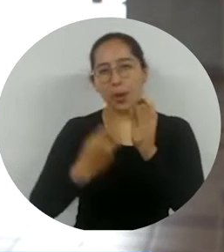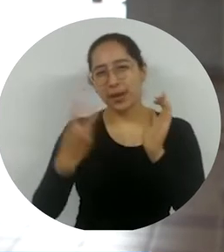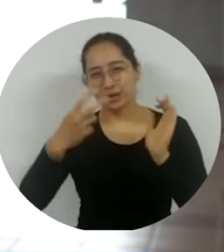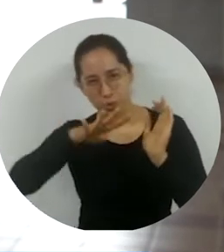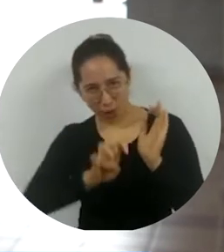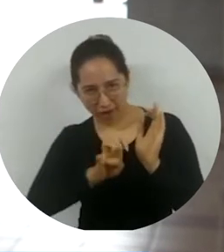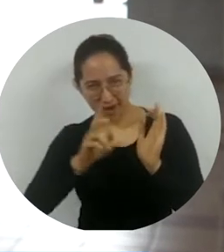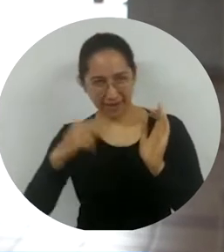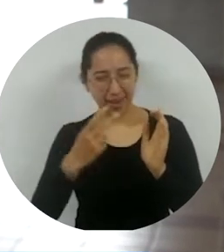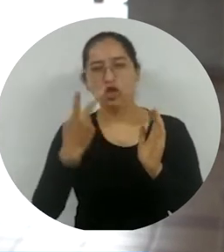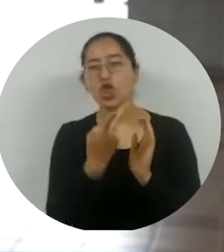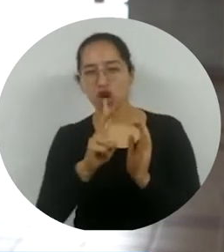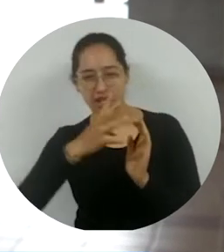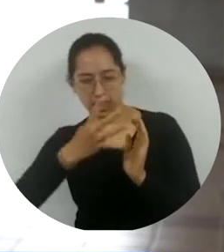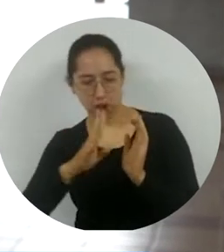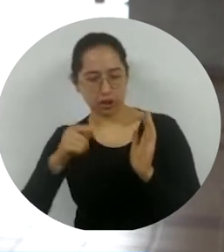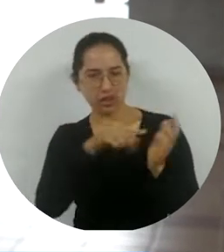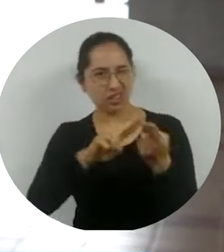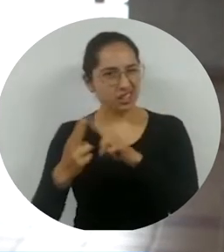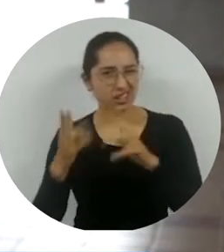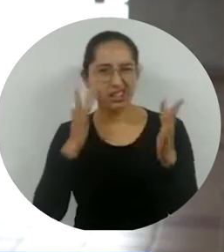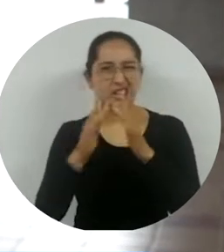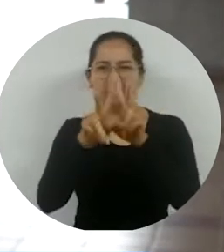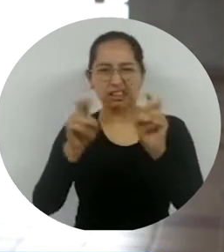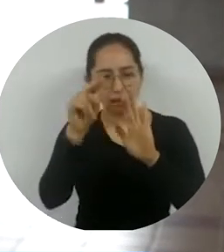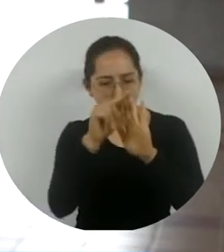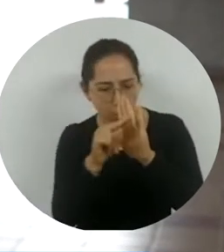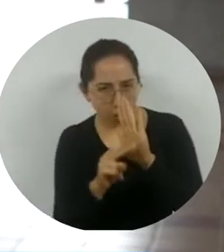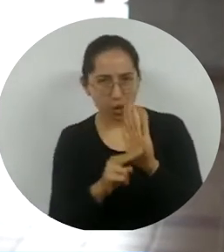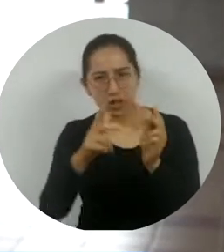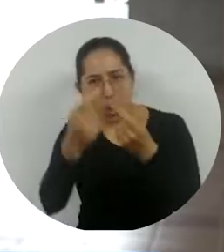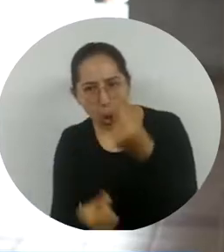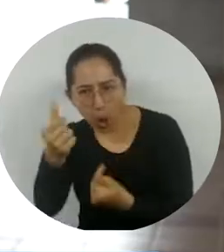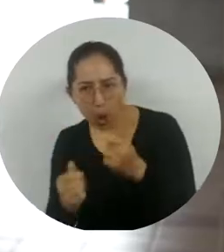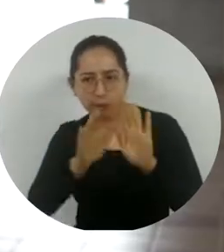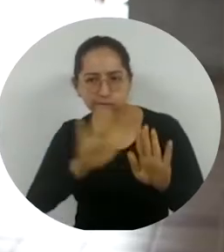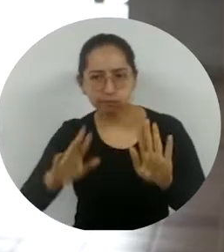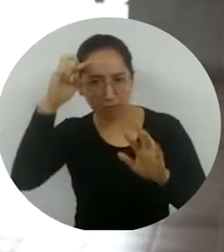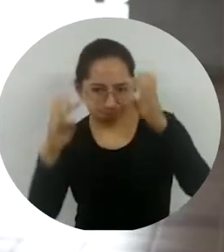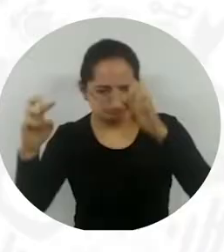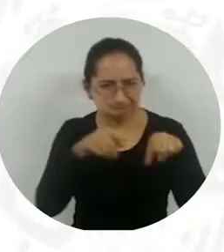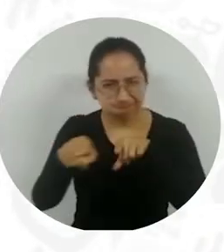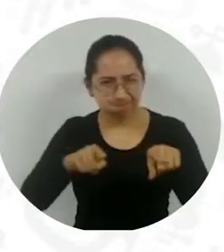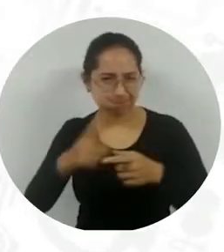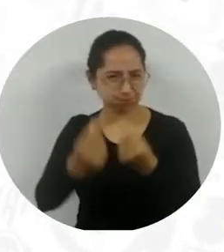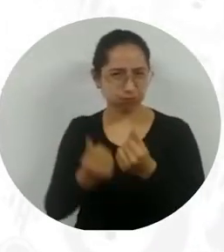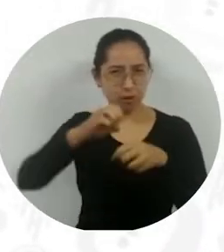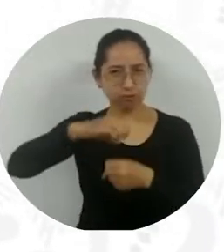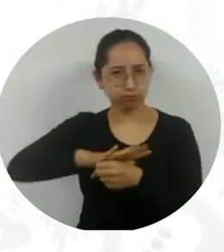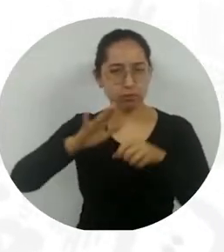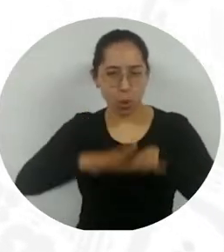todo lo que tiene que ver con la normatividad contable de los contadores públicos en Colombia. En el año